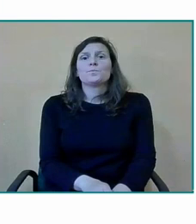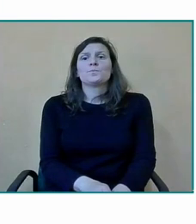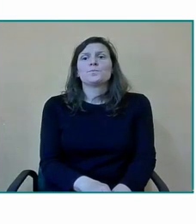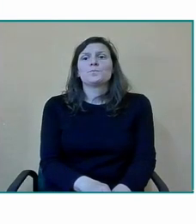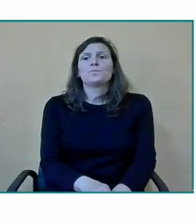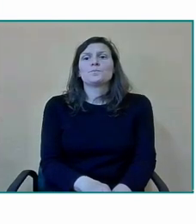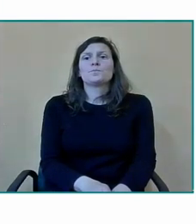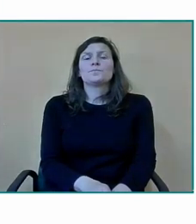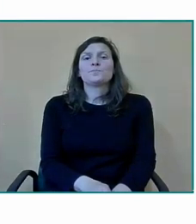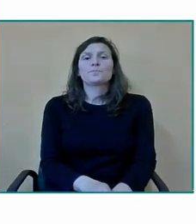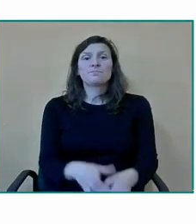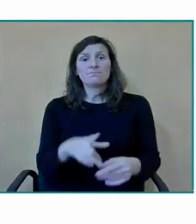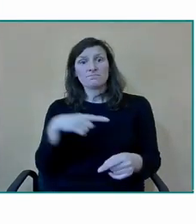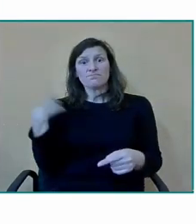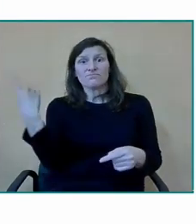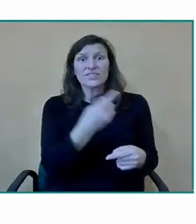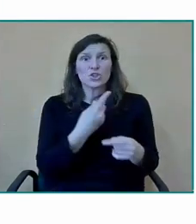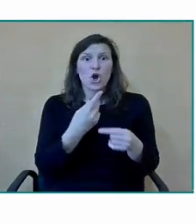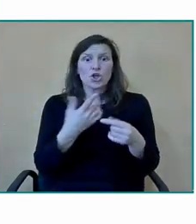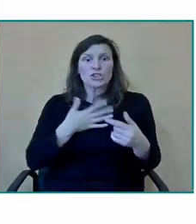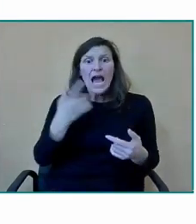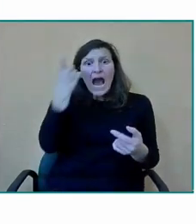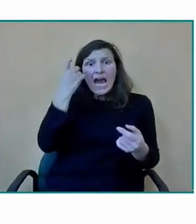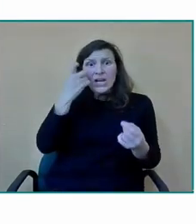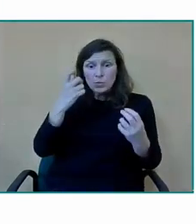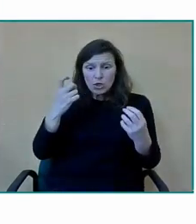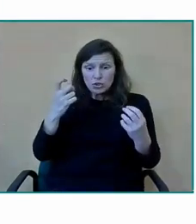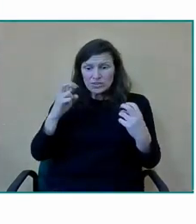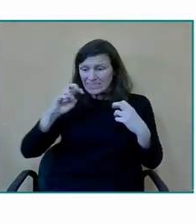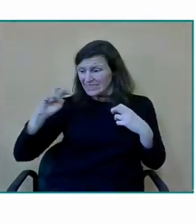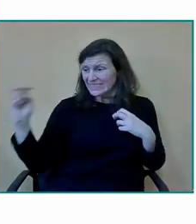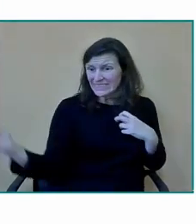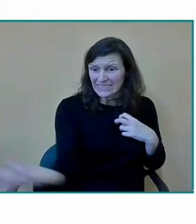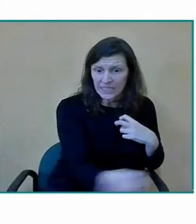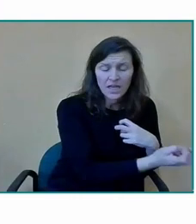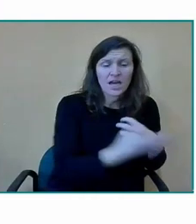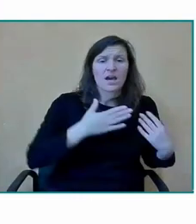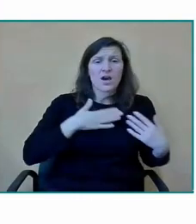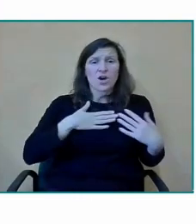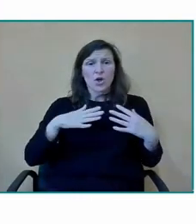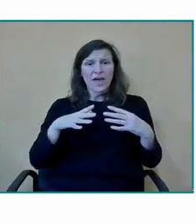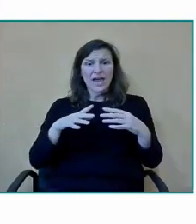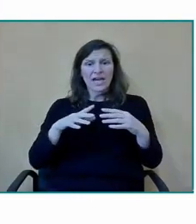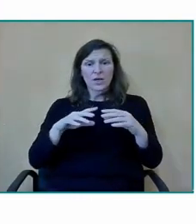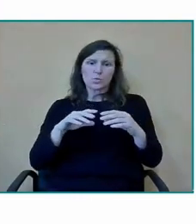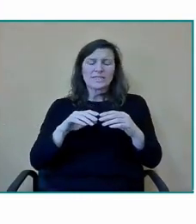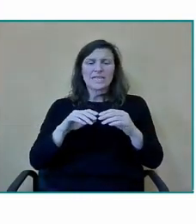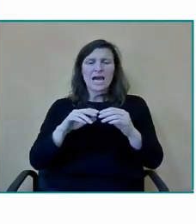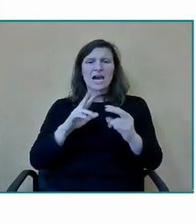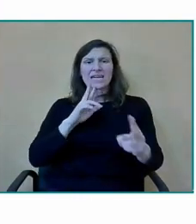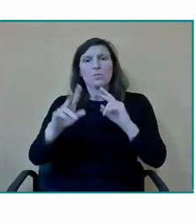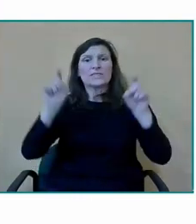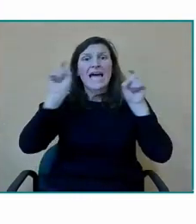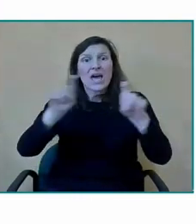entonces la diversidad del alumnado la diversidad de la respuesta educativa va a depender de esas necesidades